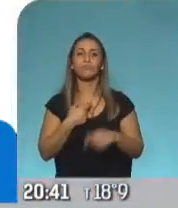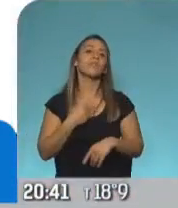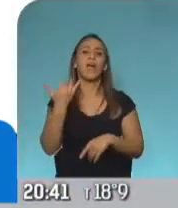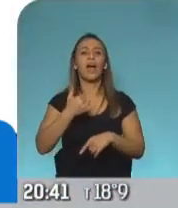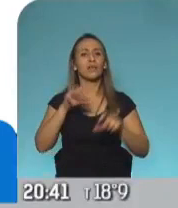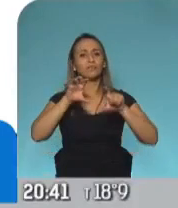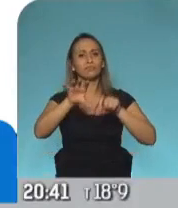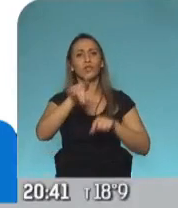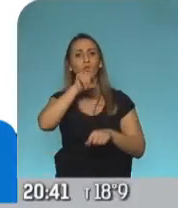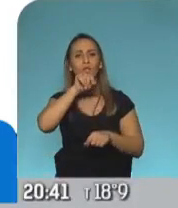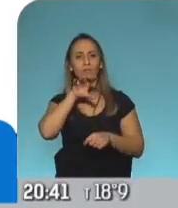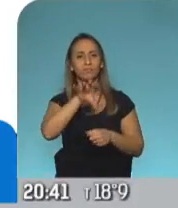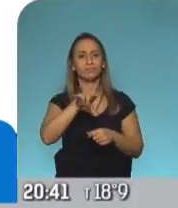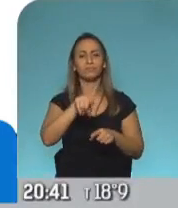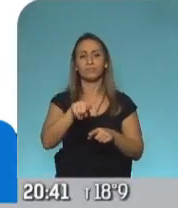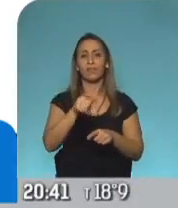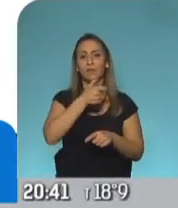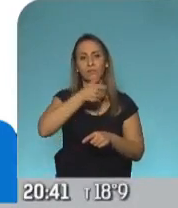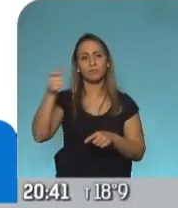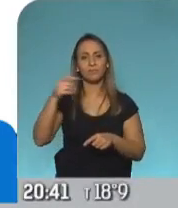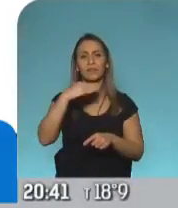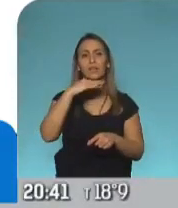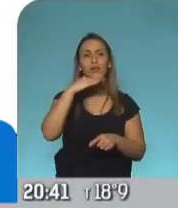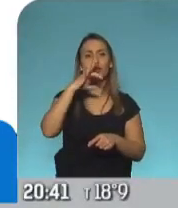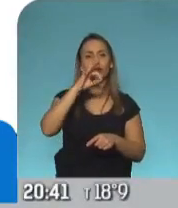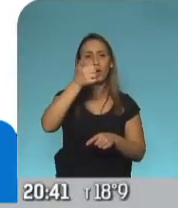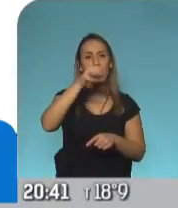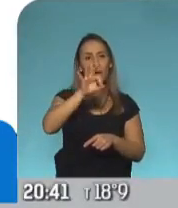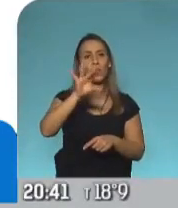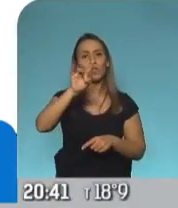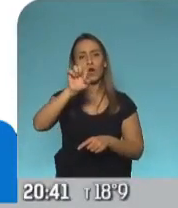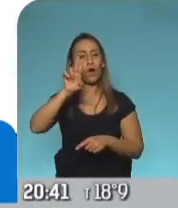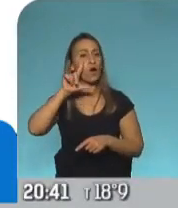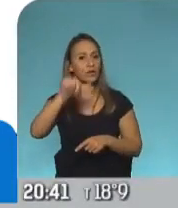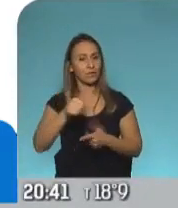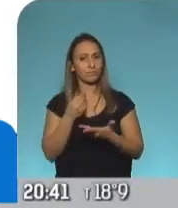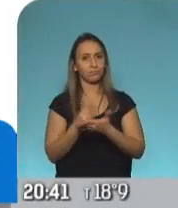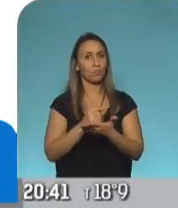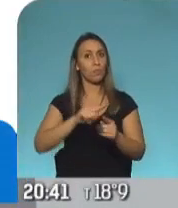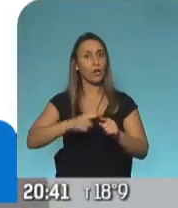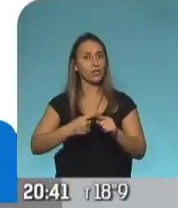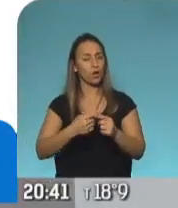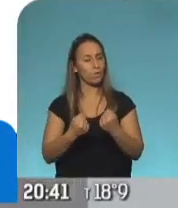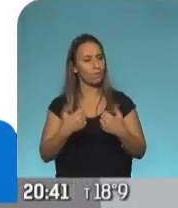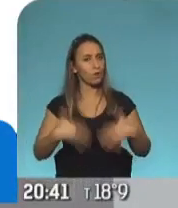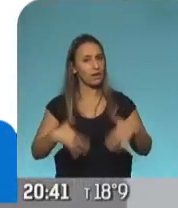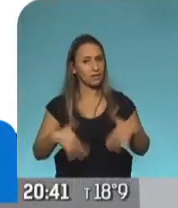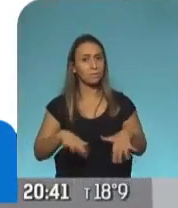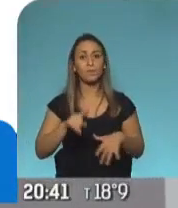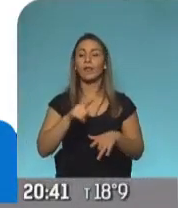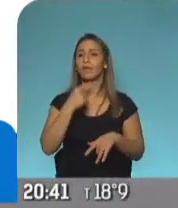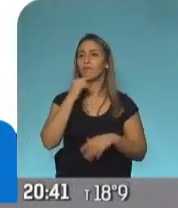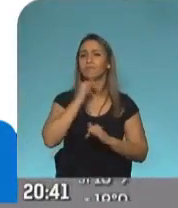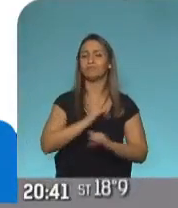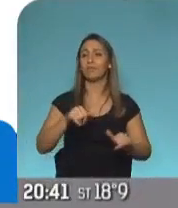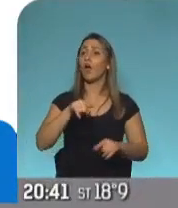mensajes que respondieron. Este es el caso de Joao Doria, una figura política muy fuerte, que en síntesis dice, bueno, otro ministro de salud